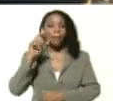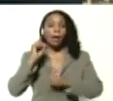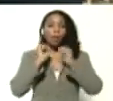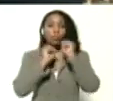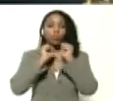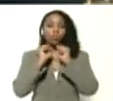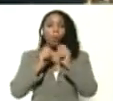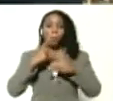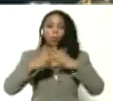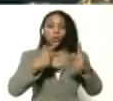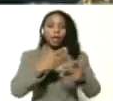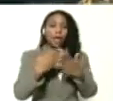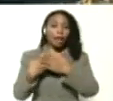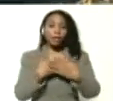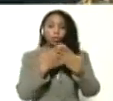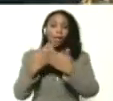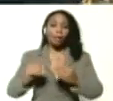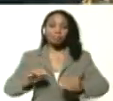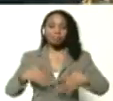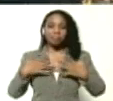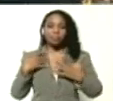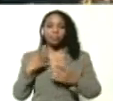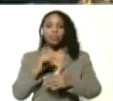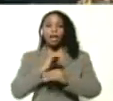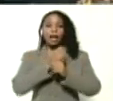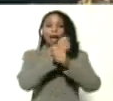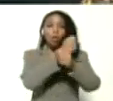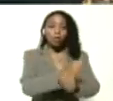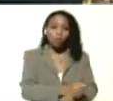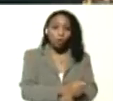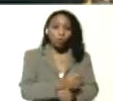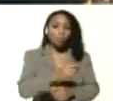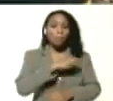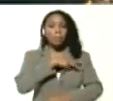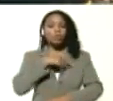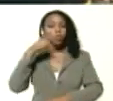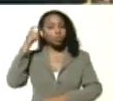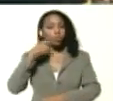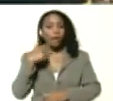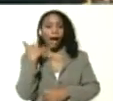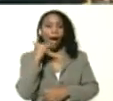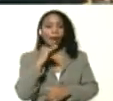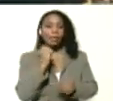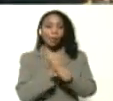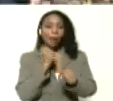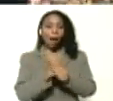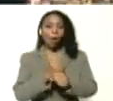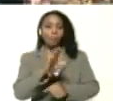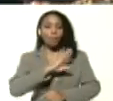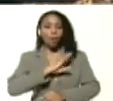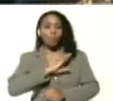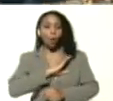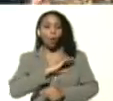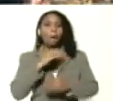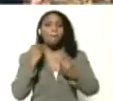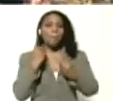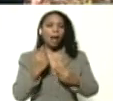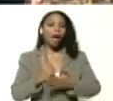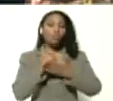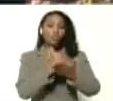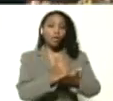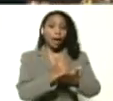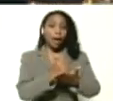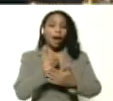productivos y el estudiante al egresar de la misión Sucre de una vez tiene su trabajo digno su trabajo próspero para aportar a